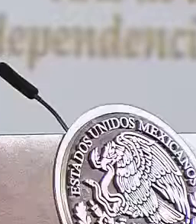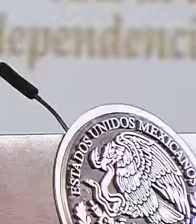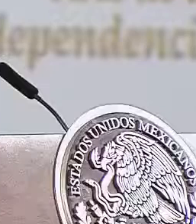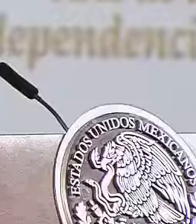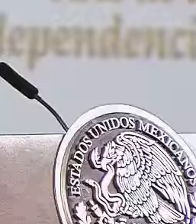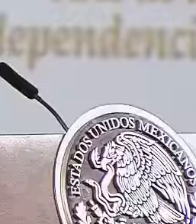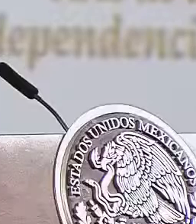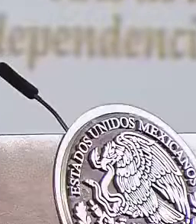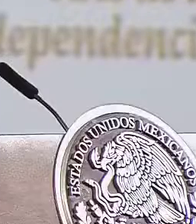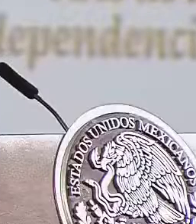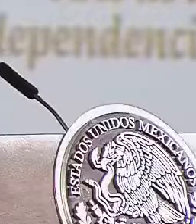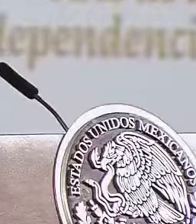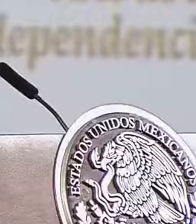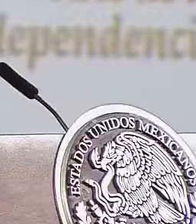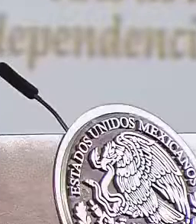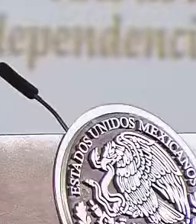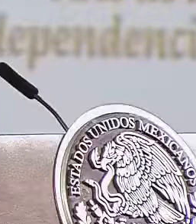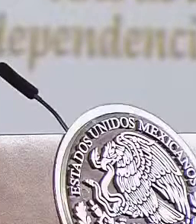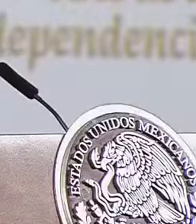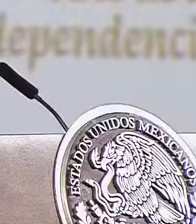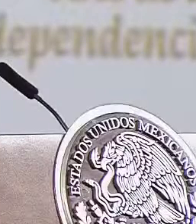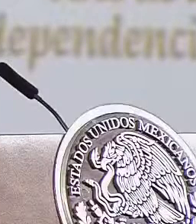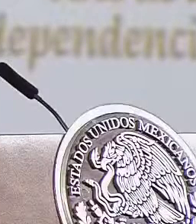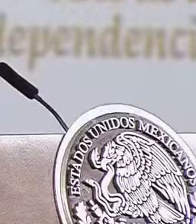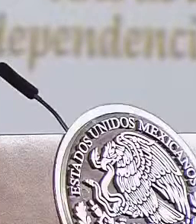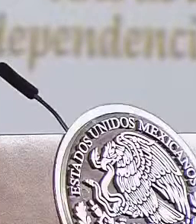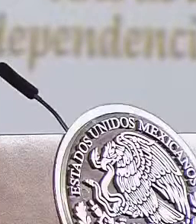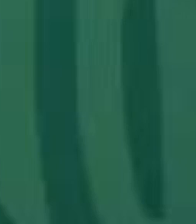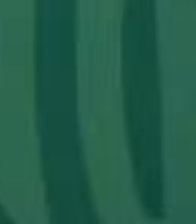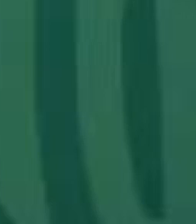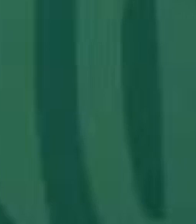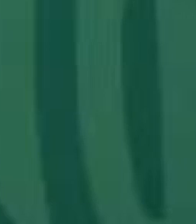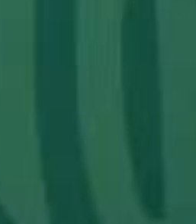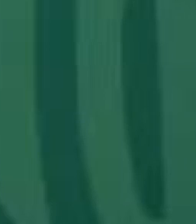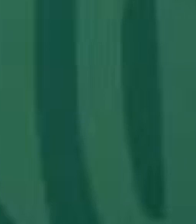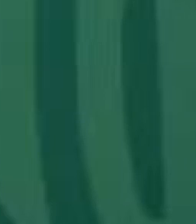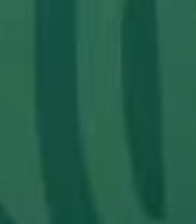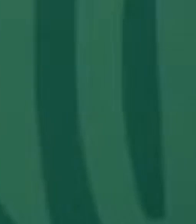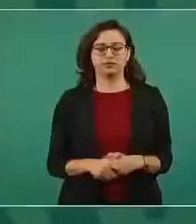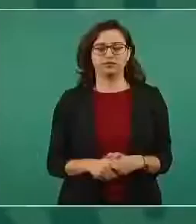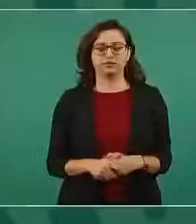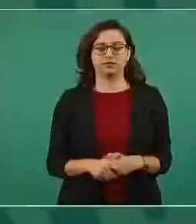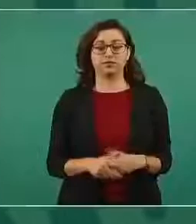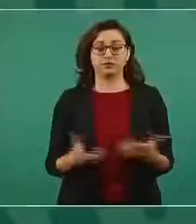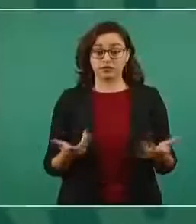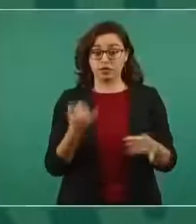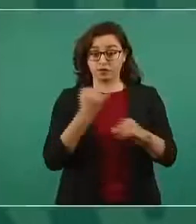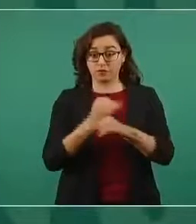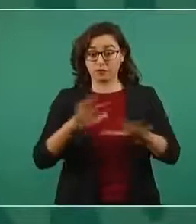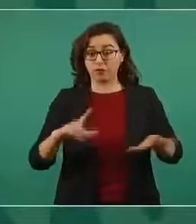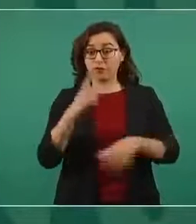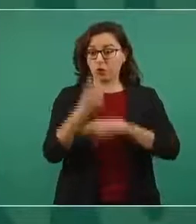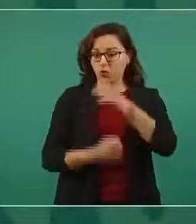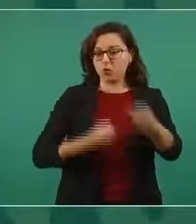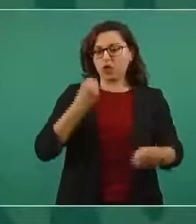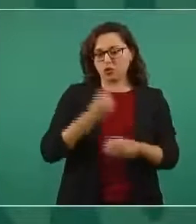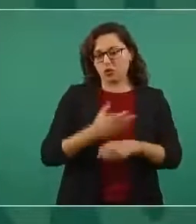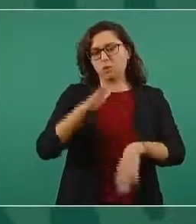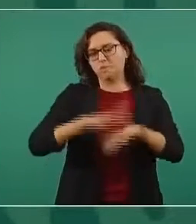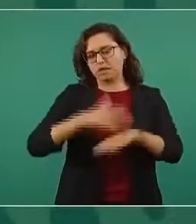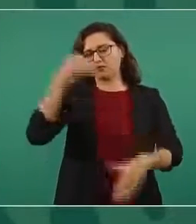van anexos pero voy a pedirle al procurador